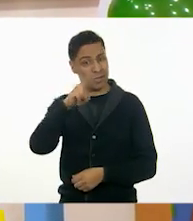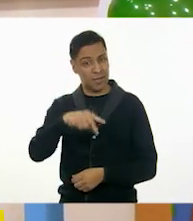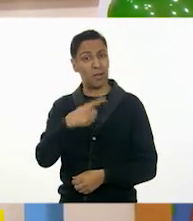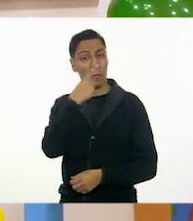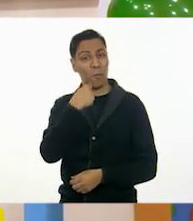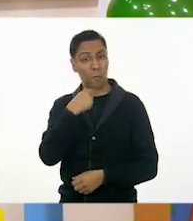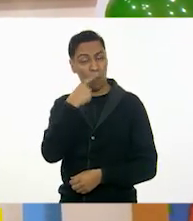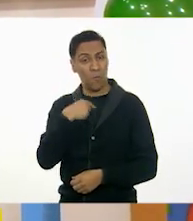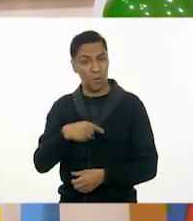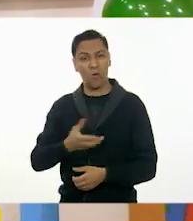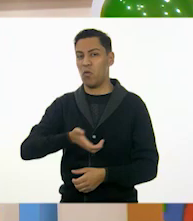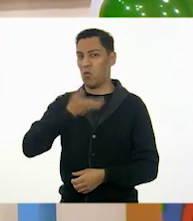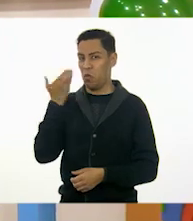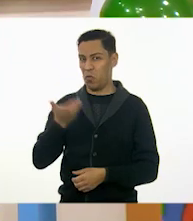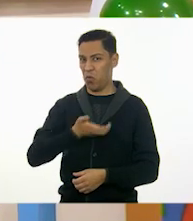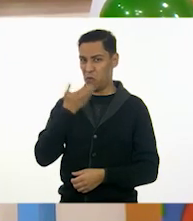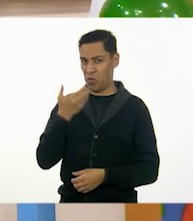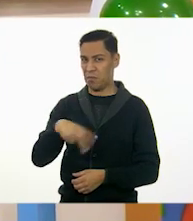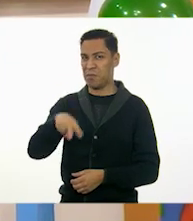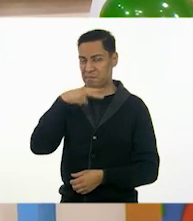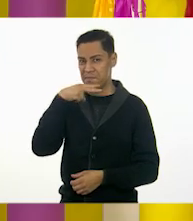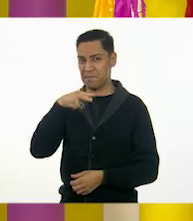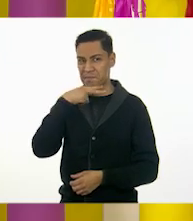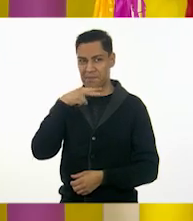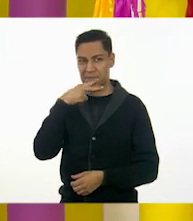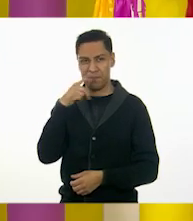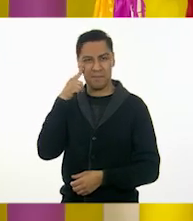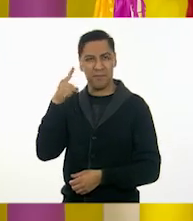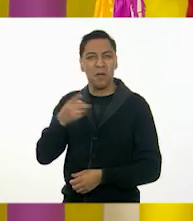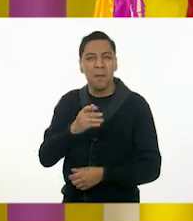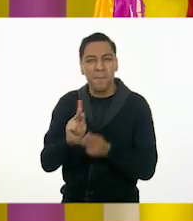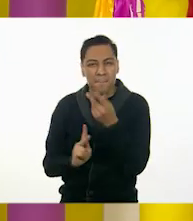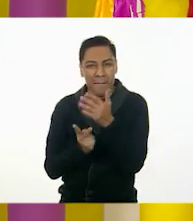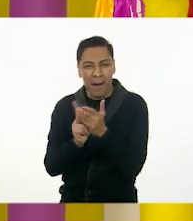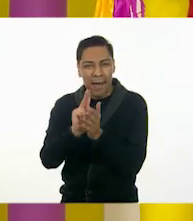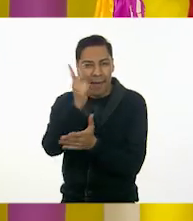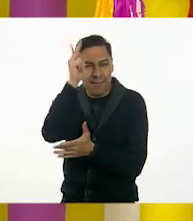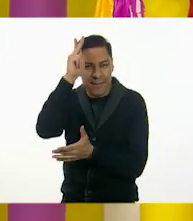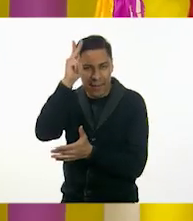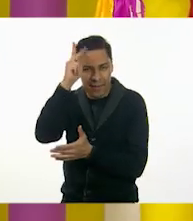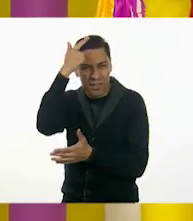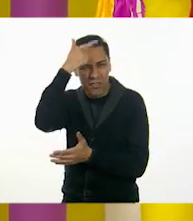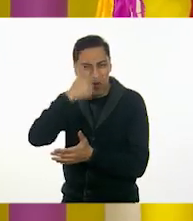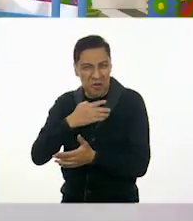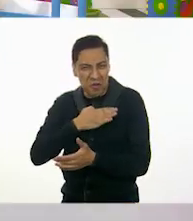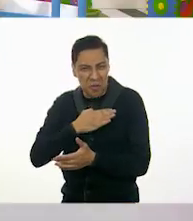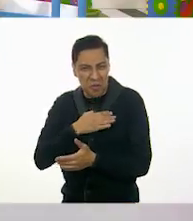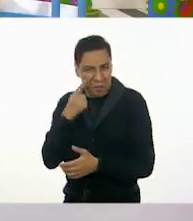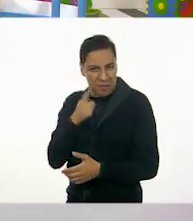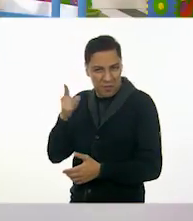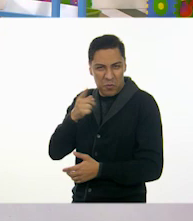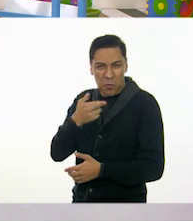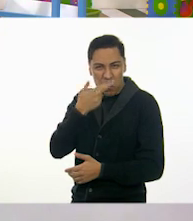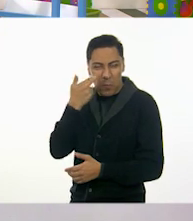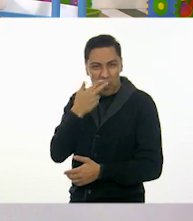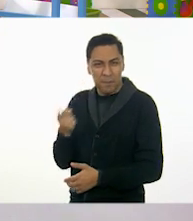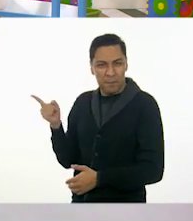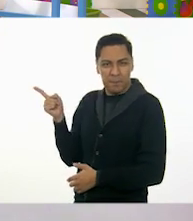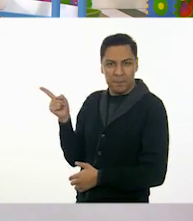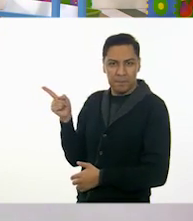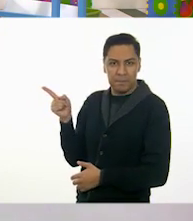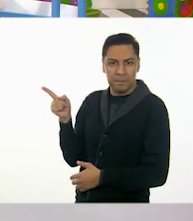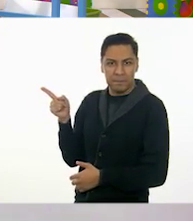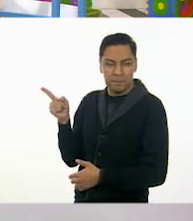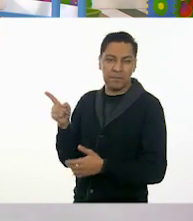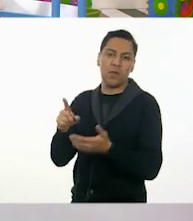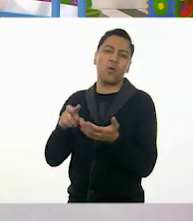esta temporada. Exacto. Como, mira, la nochebuena que tenemos ahí atrás. Ajá. Tiene esos colores. Justamente el rojo y el verde.